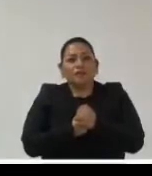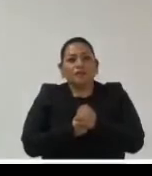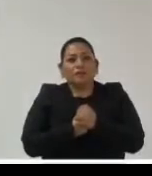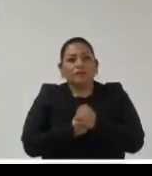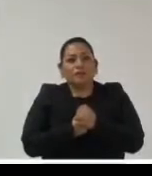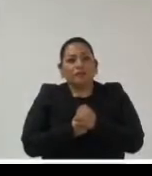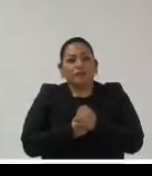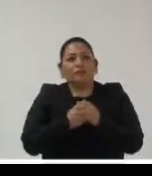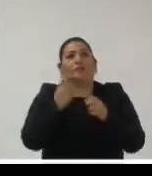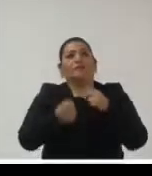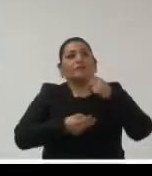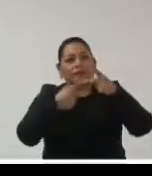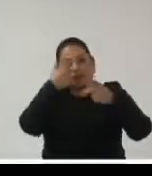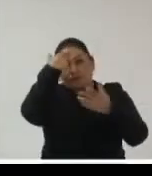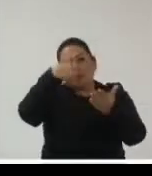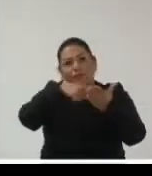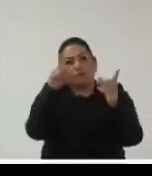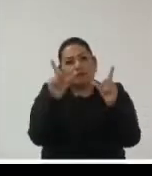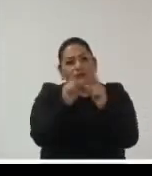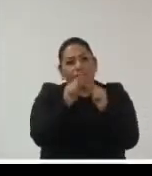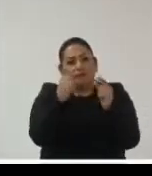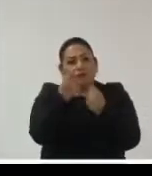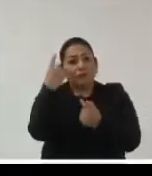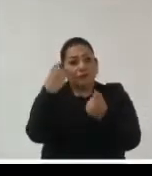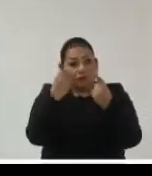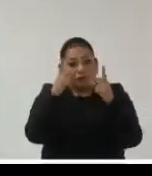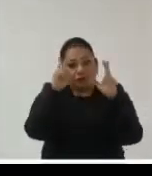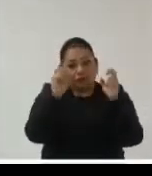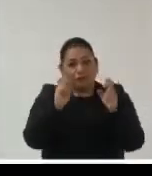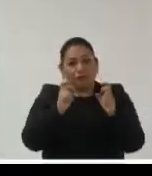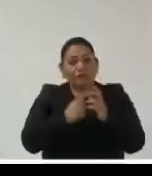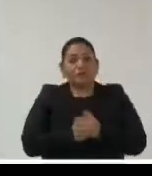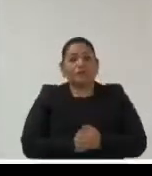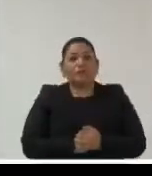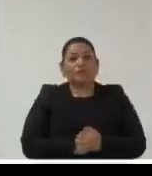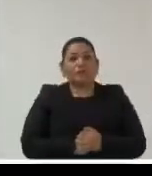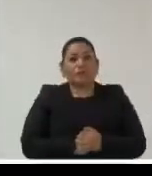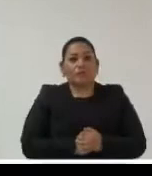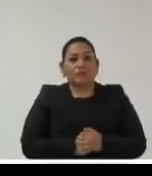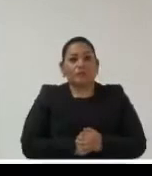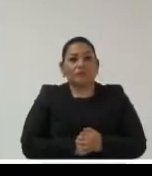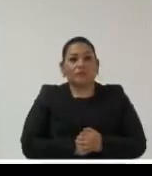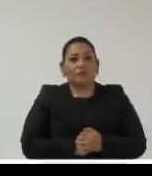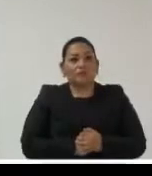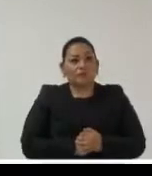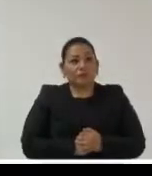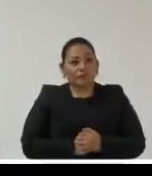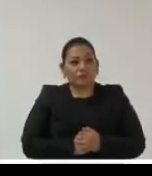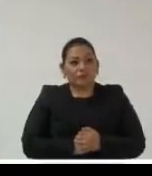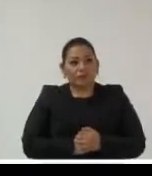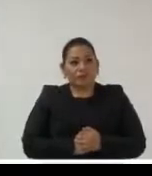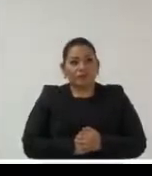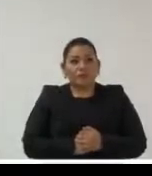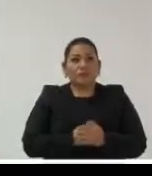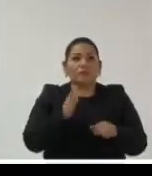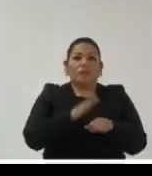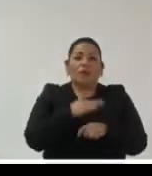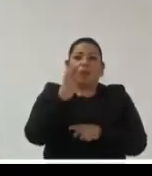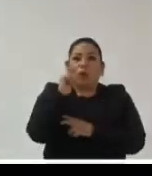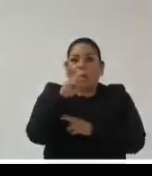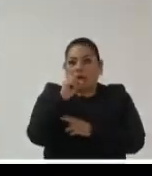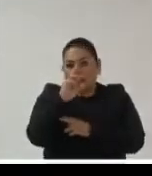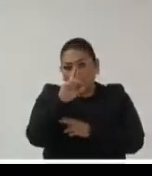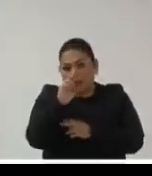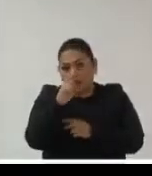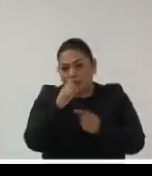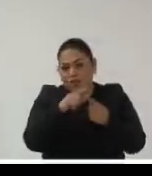voy yo creo que voy a retomar algunos de los aspectos expuestos por Andrés por Alexander